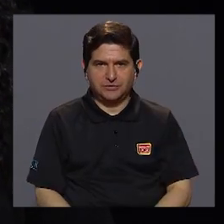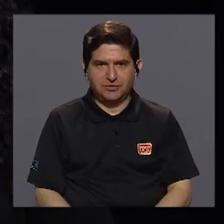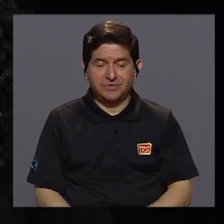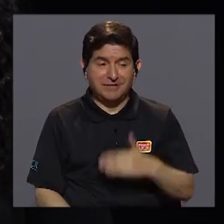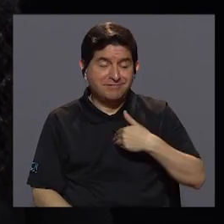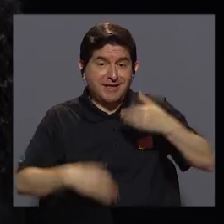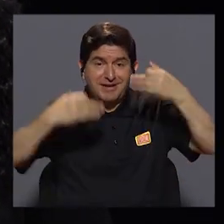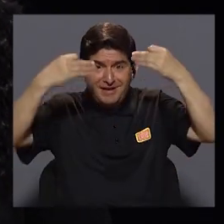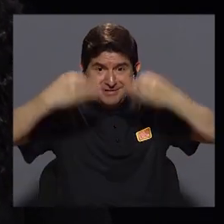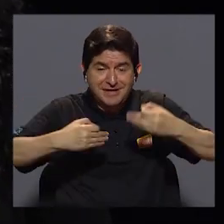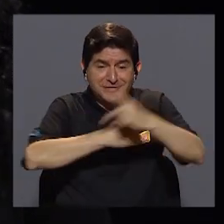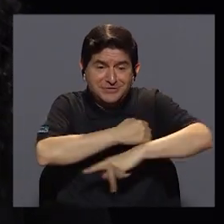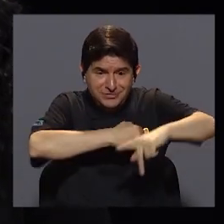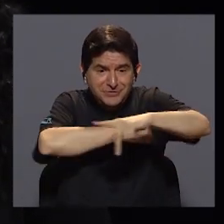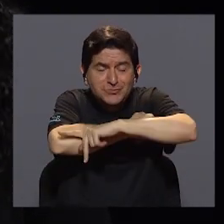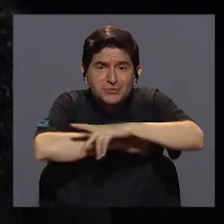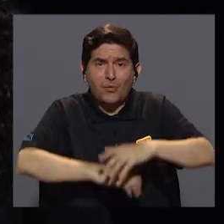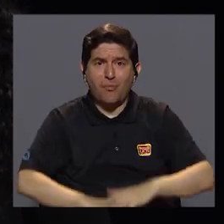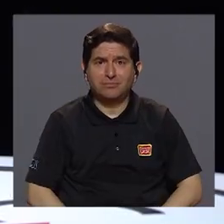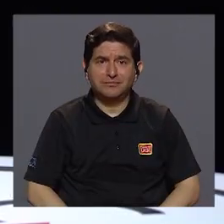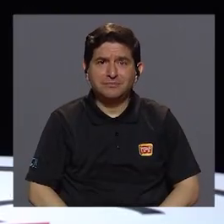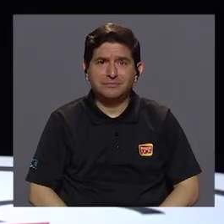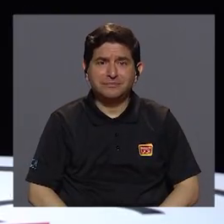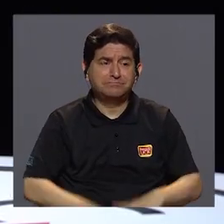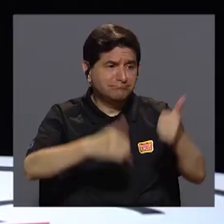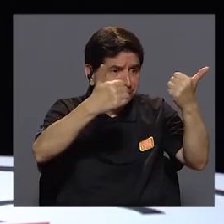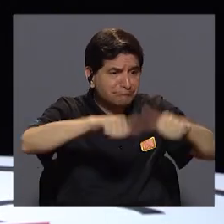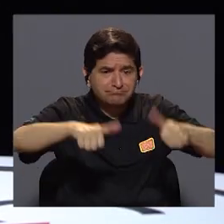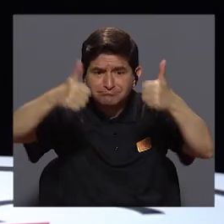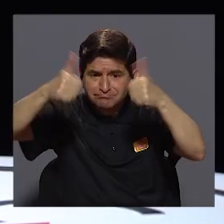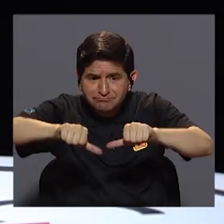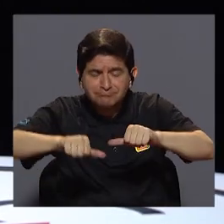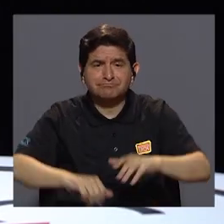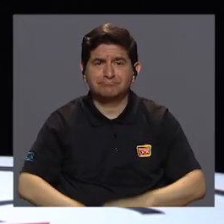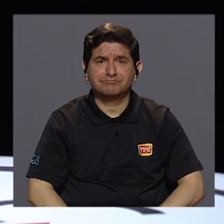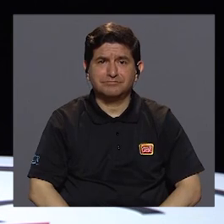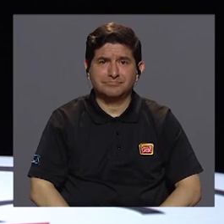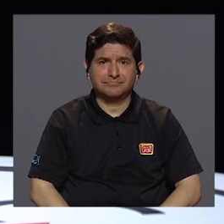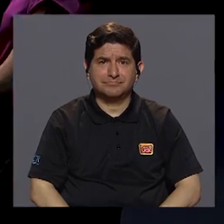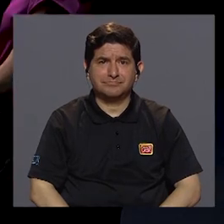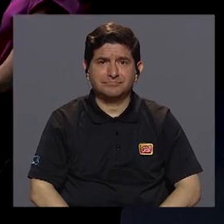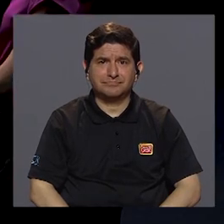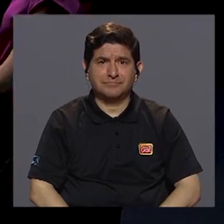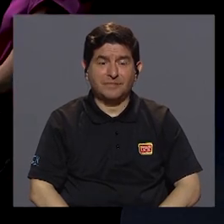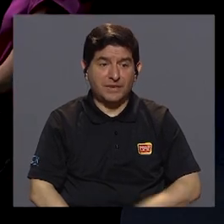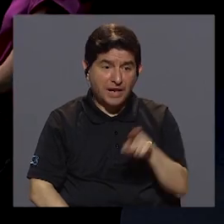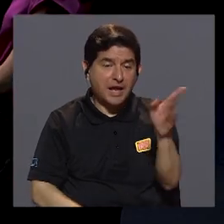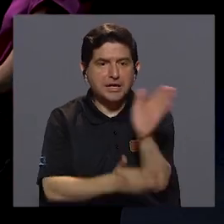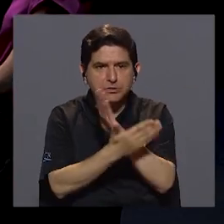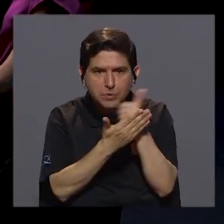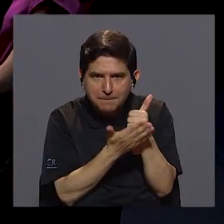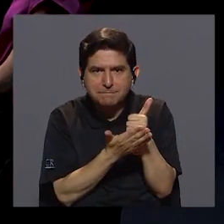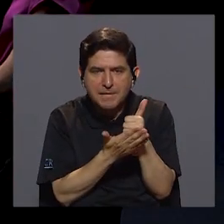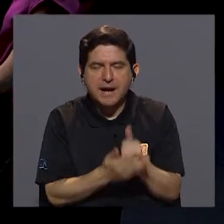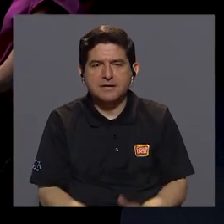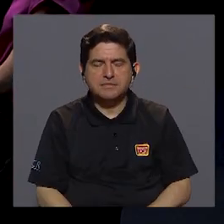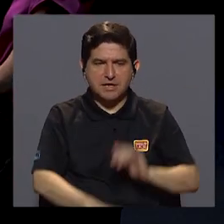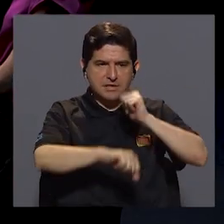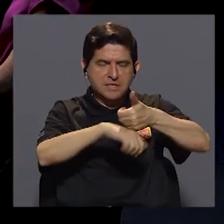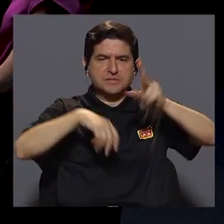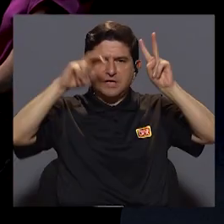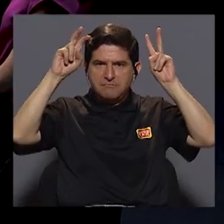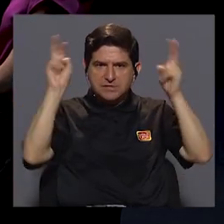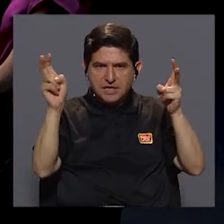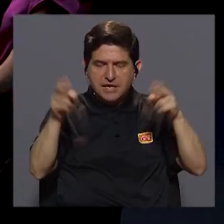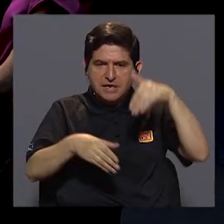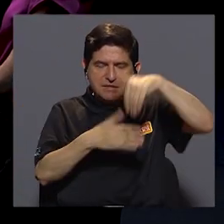tomar decisiones como país, llegar a acuerdos, a consensos. Y eso es parte de posicionar